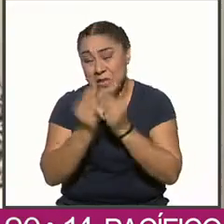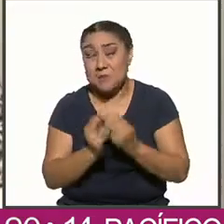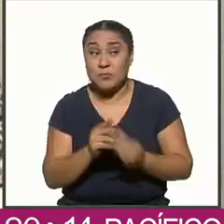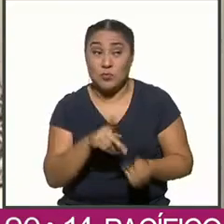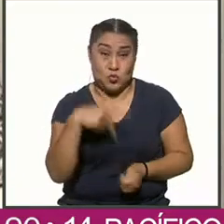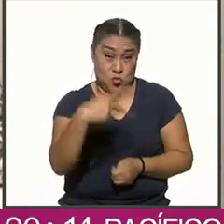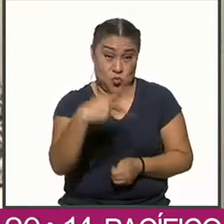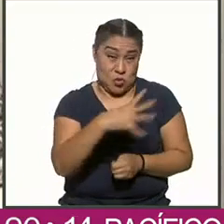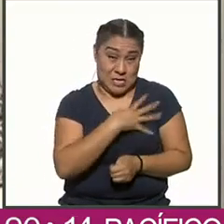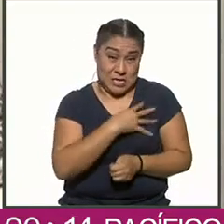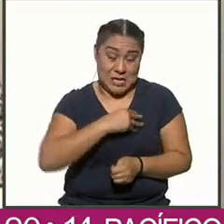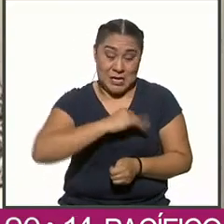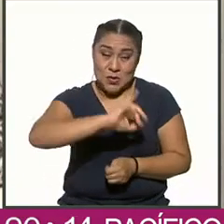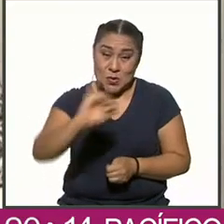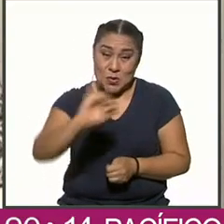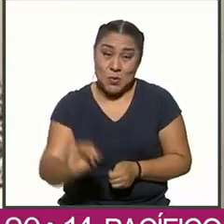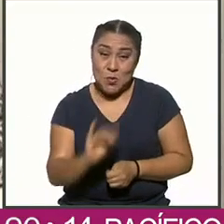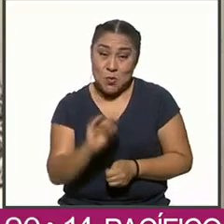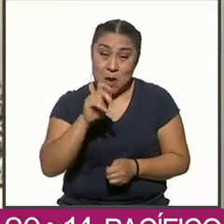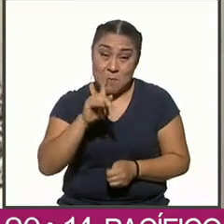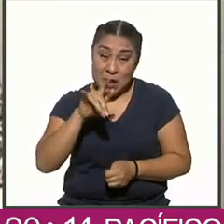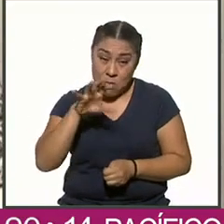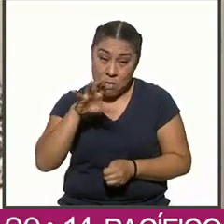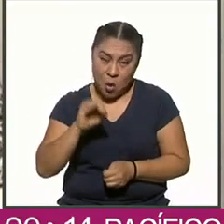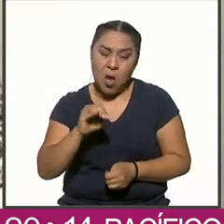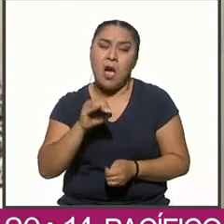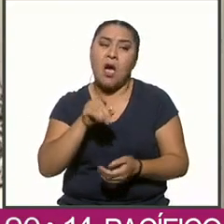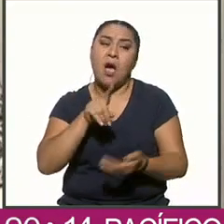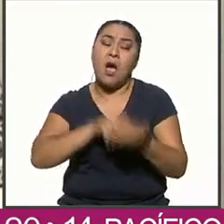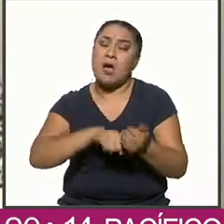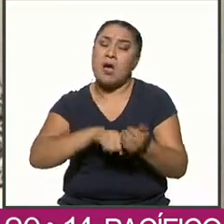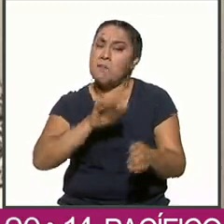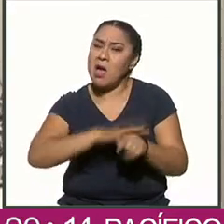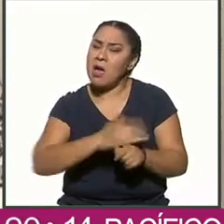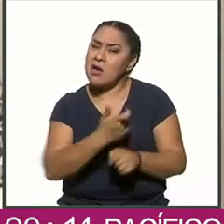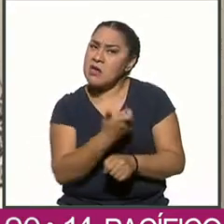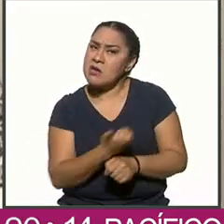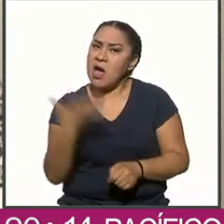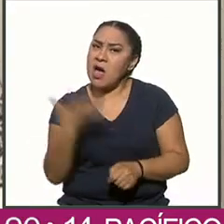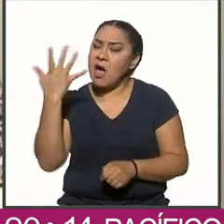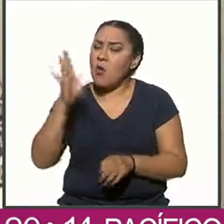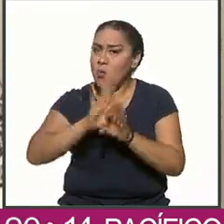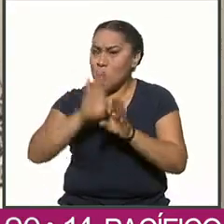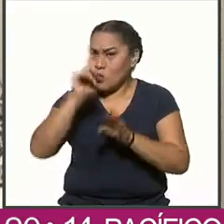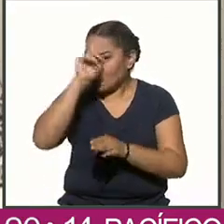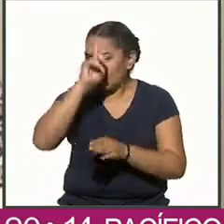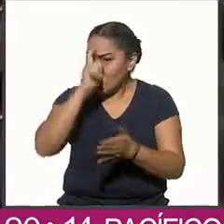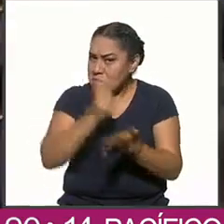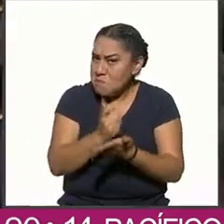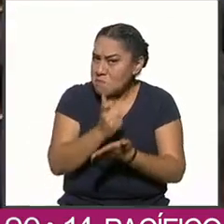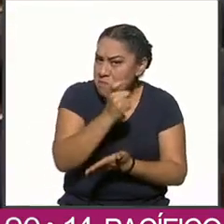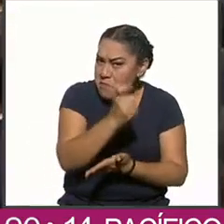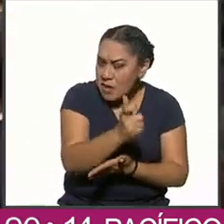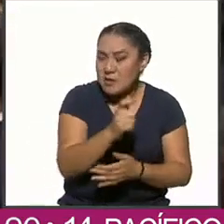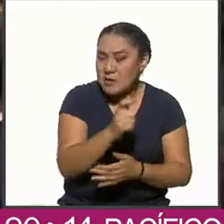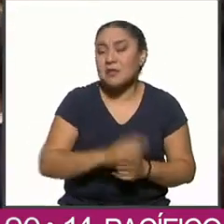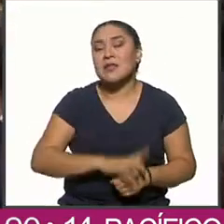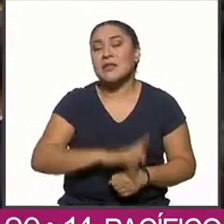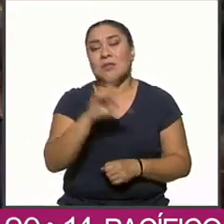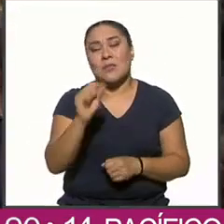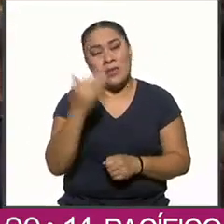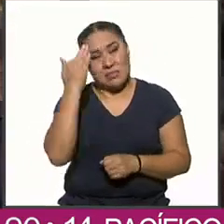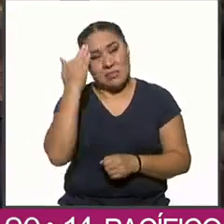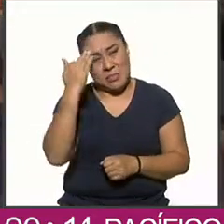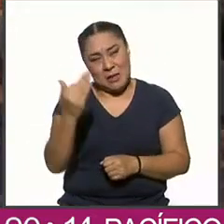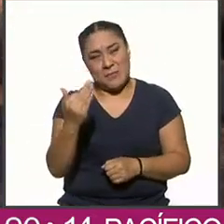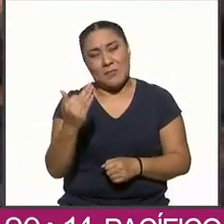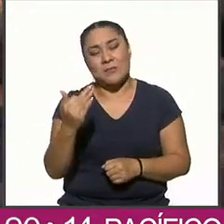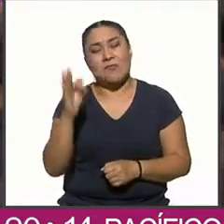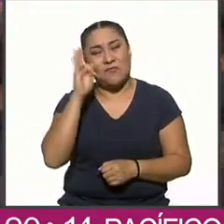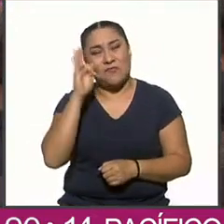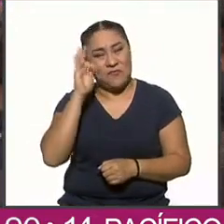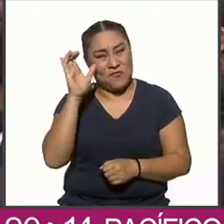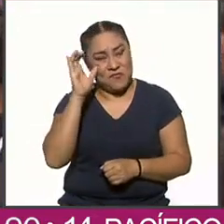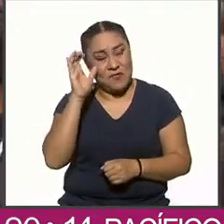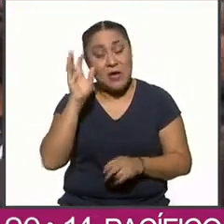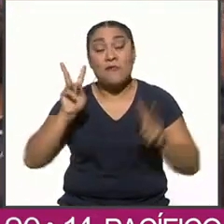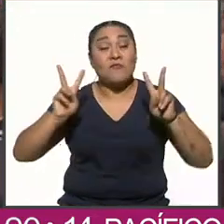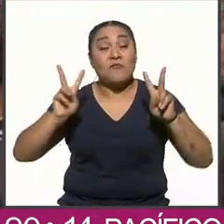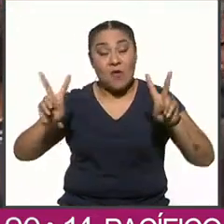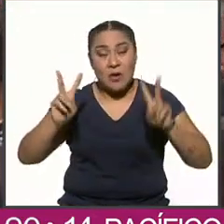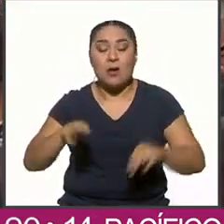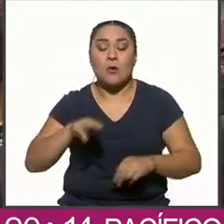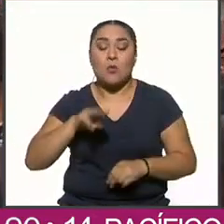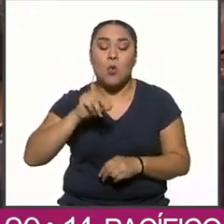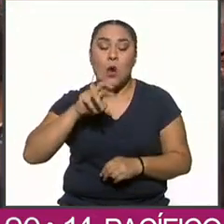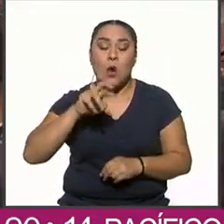Juan Pablo Galindo fue el más caro asesor de García Luna. En el sexenio de Vicente Fox, Morera organizó la